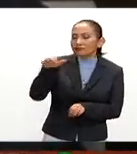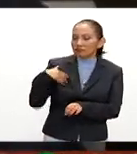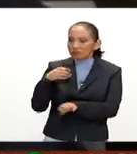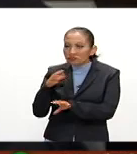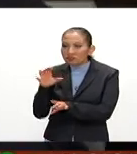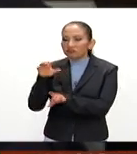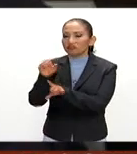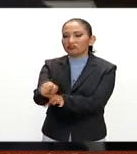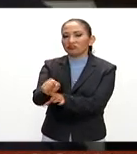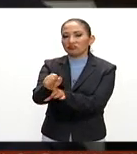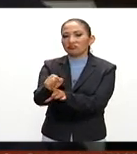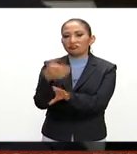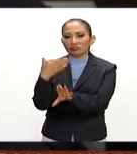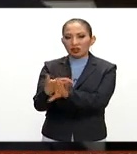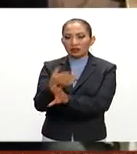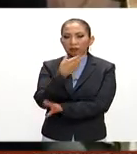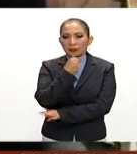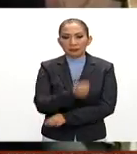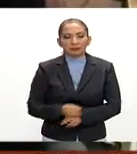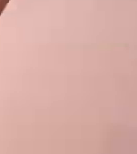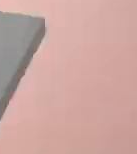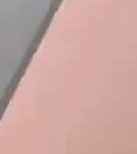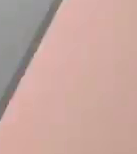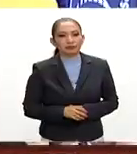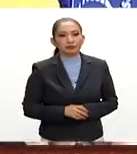orden de aprehensión en su contra.